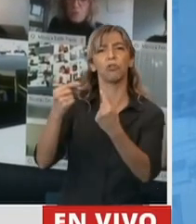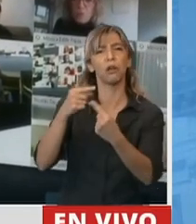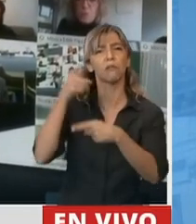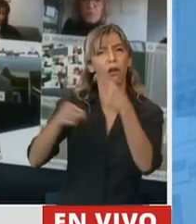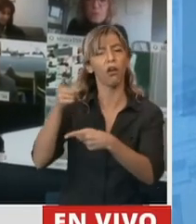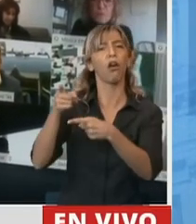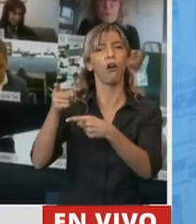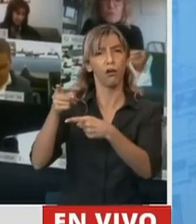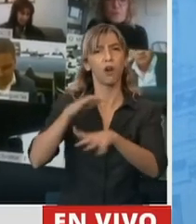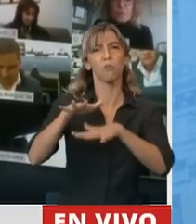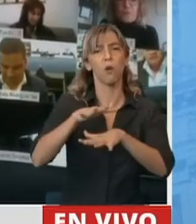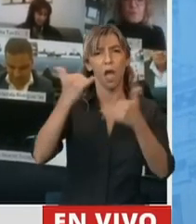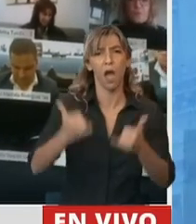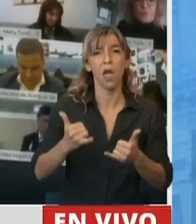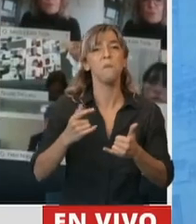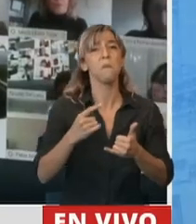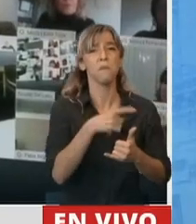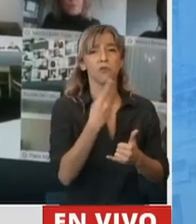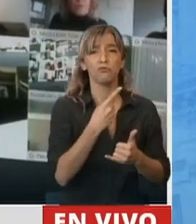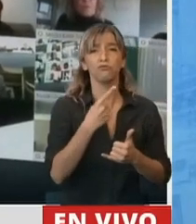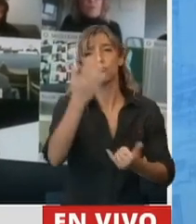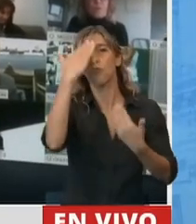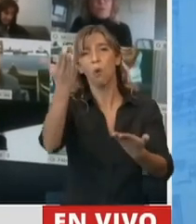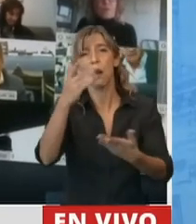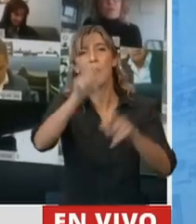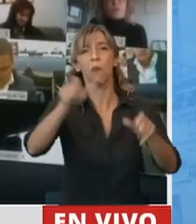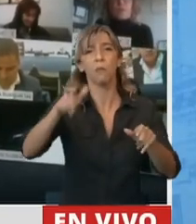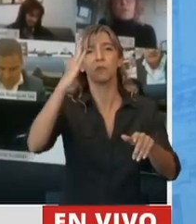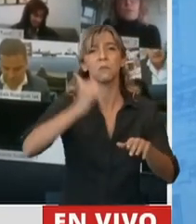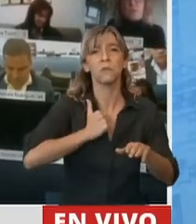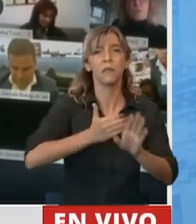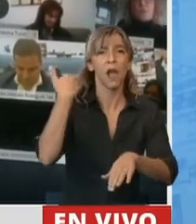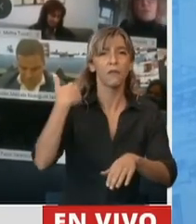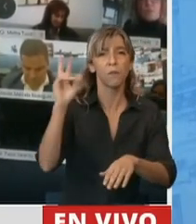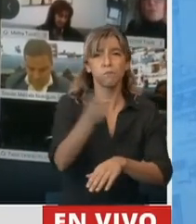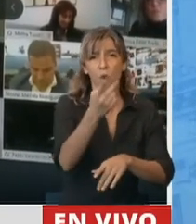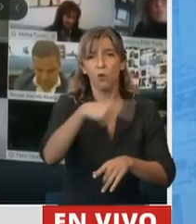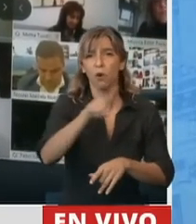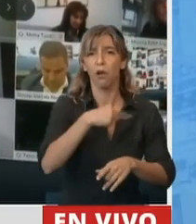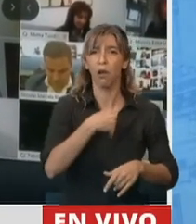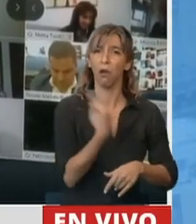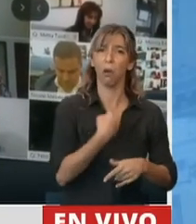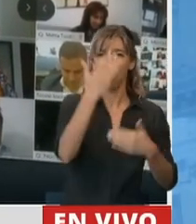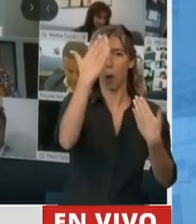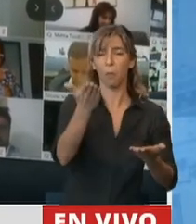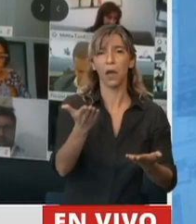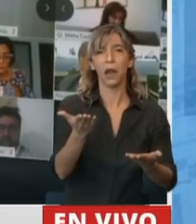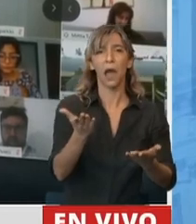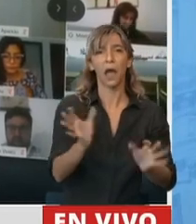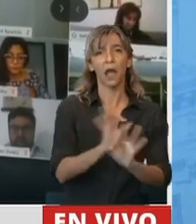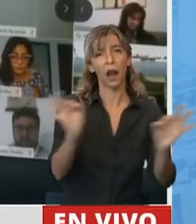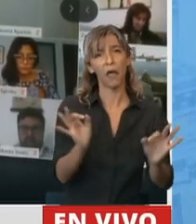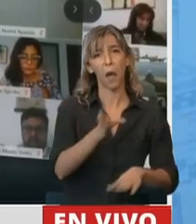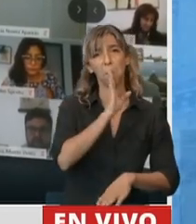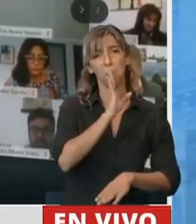muertos, en memoria de aquellos que dieron su vida para que la patria viva. Gracias, presidente. Este es mi humilde homenaje a